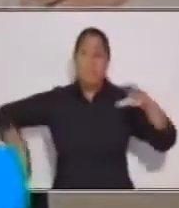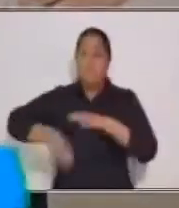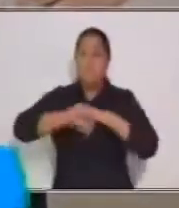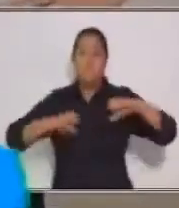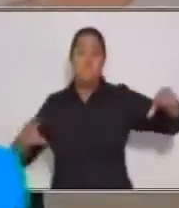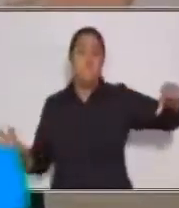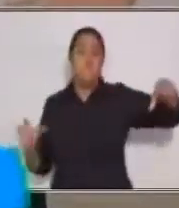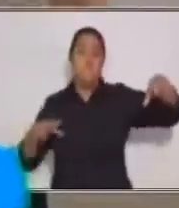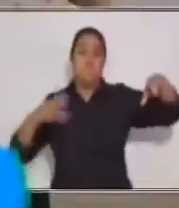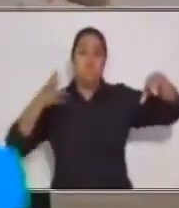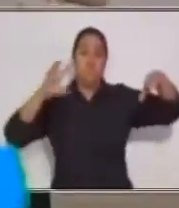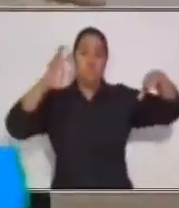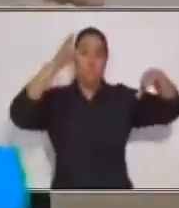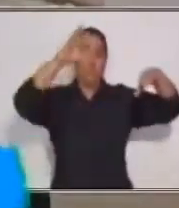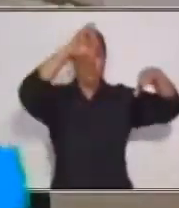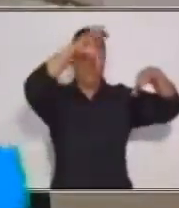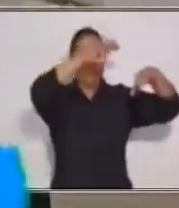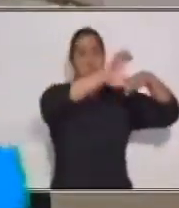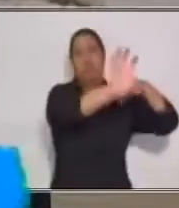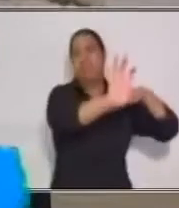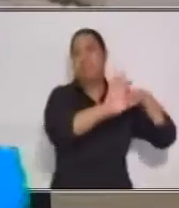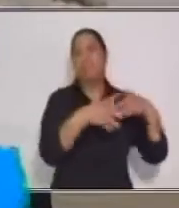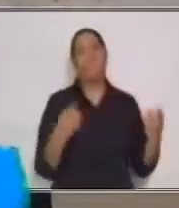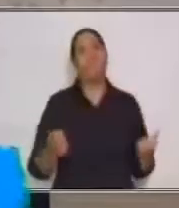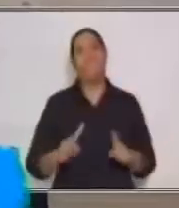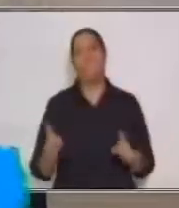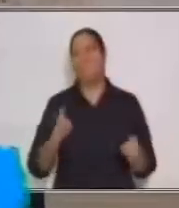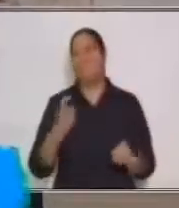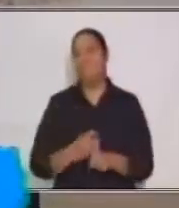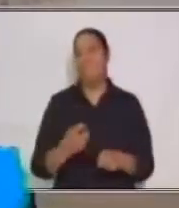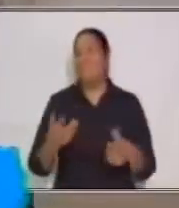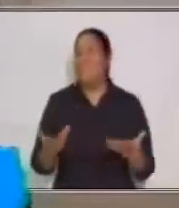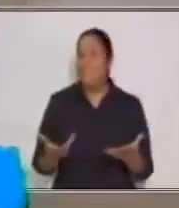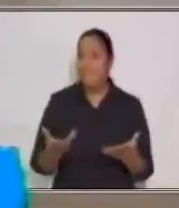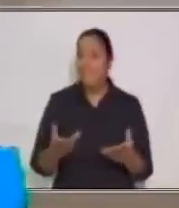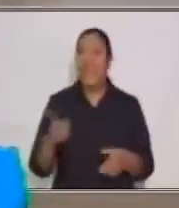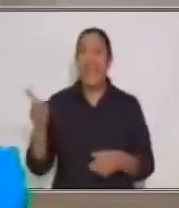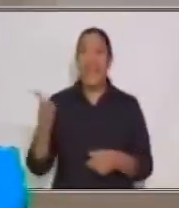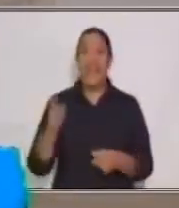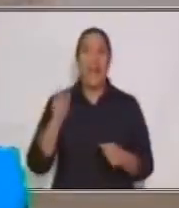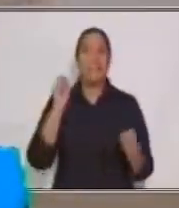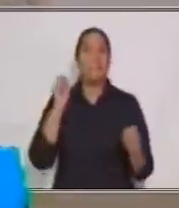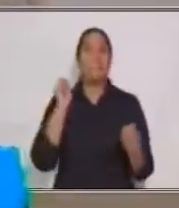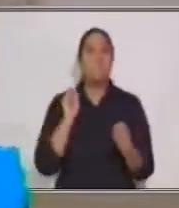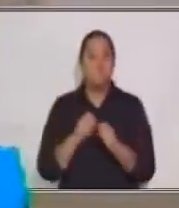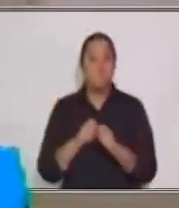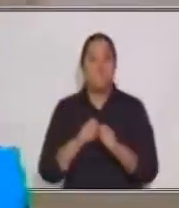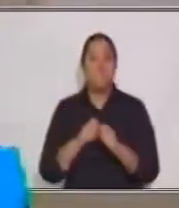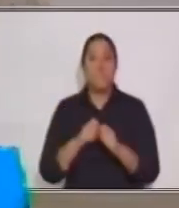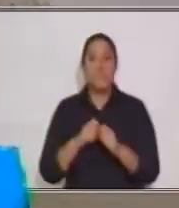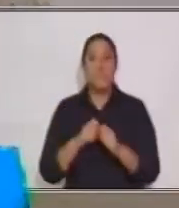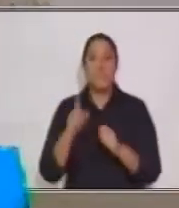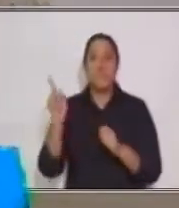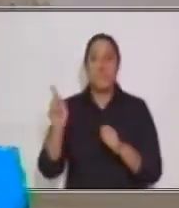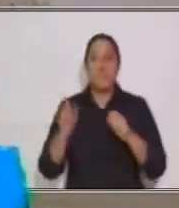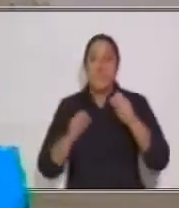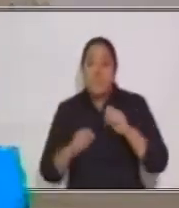pelota. ¿Qué irá después? Muy bien. Excelente. Porque luego tenemos una